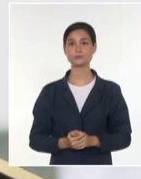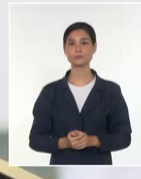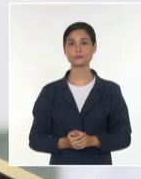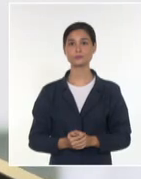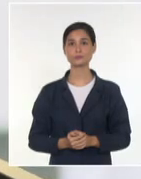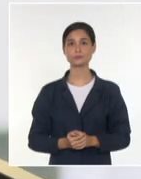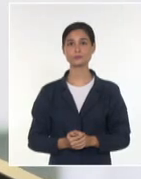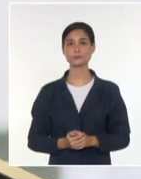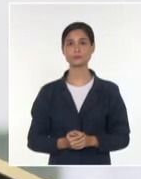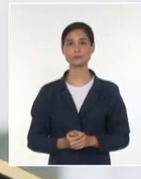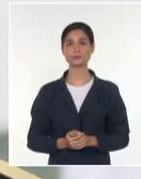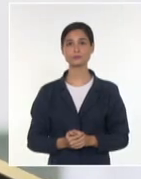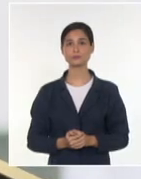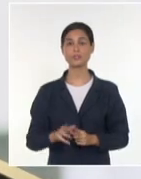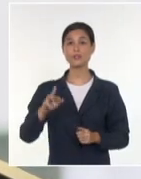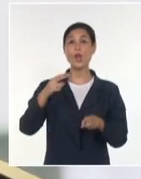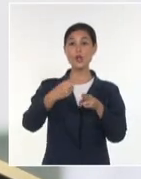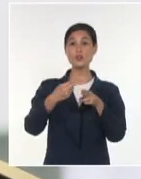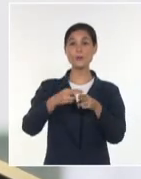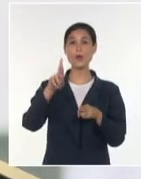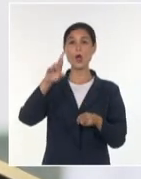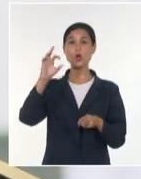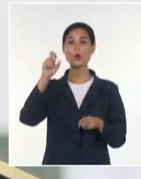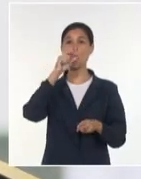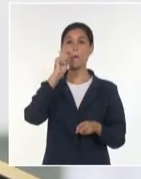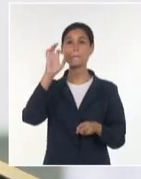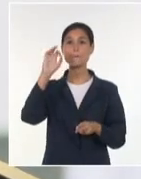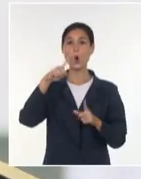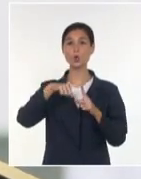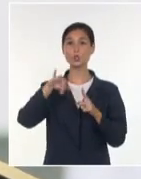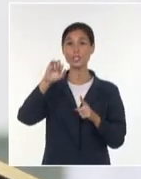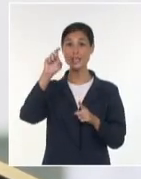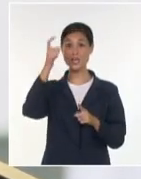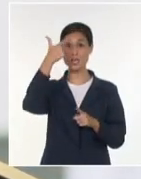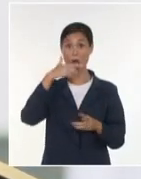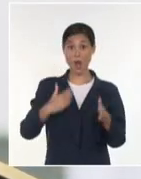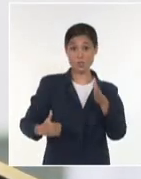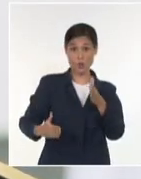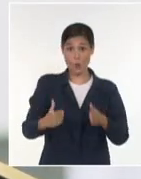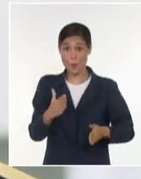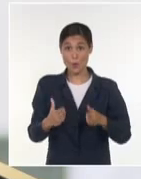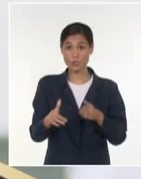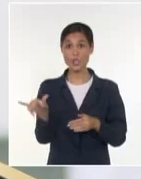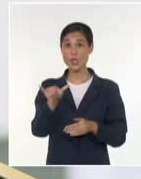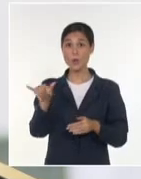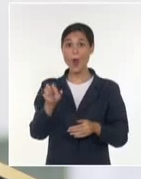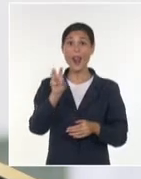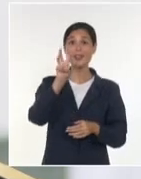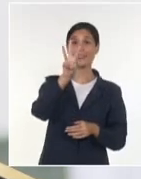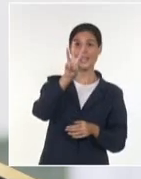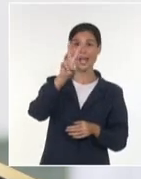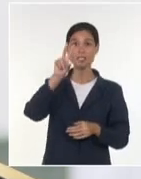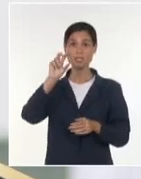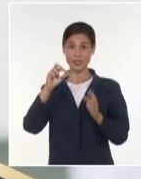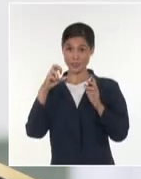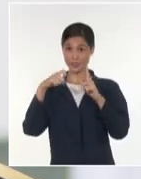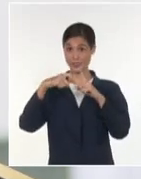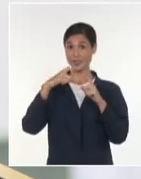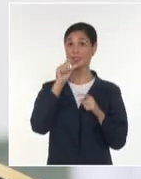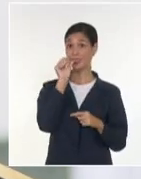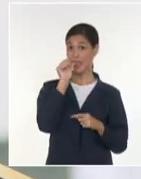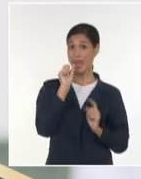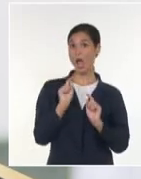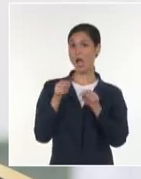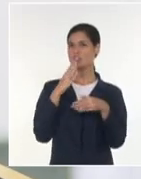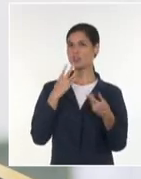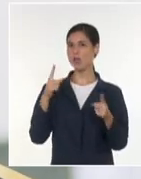Robótica, inteligencia artificial aplicada a los procesos productivos, impresión 3D. Estos son algunos de los adelantos